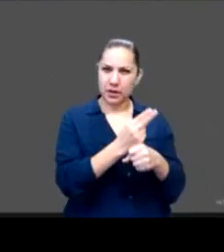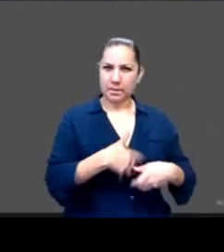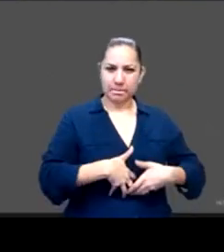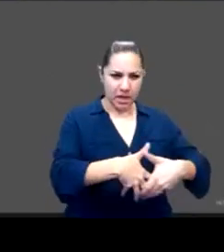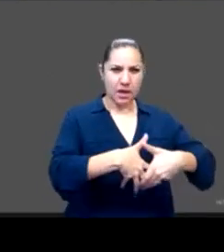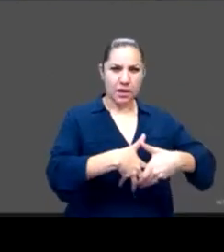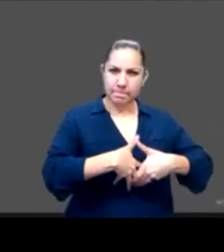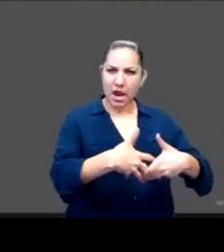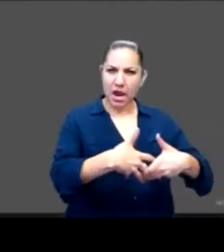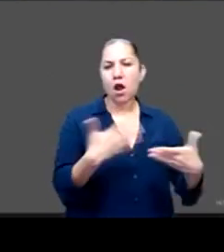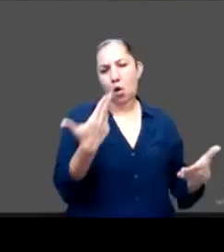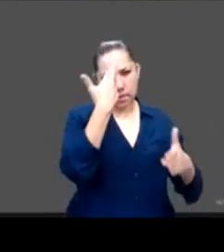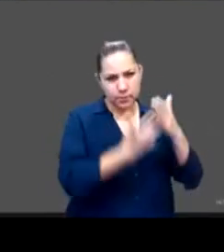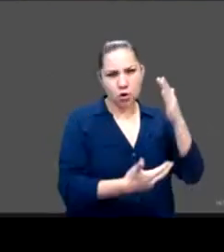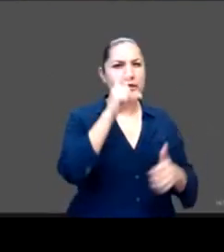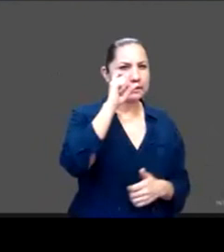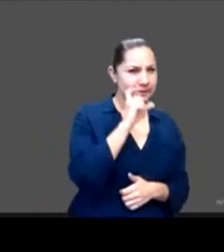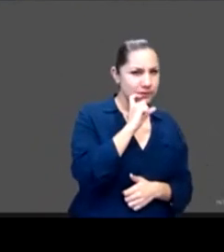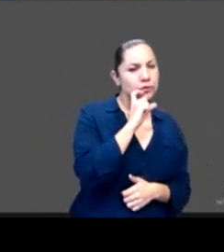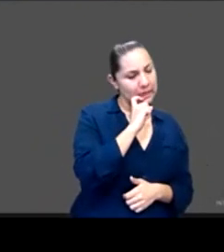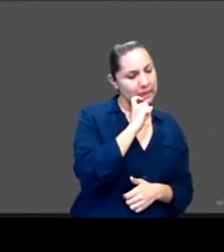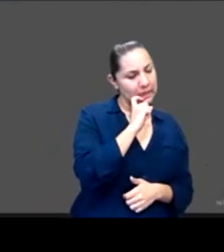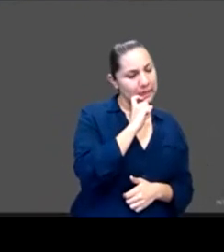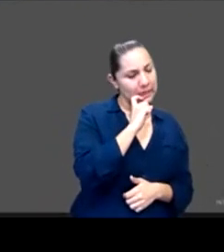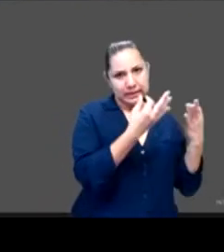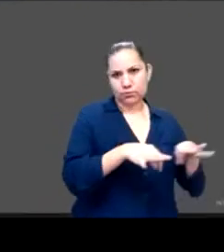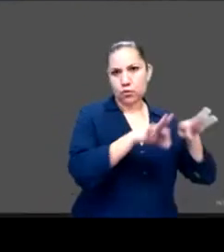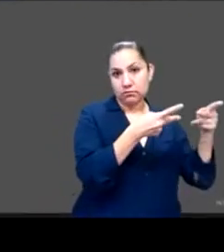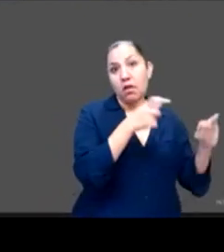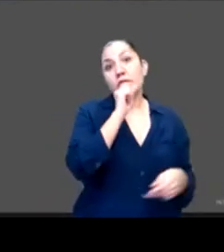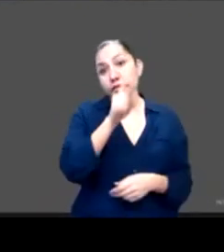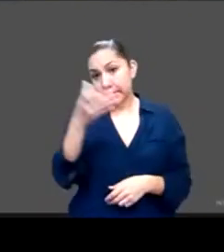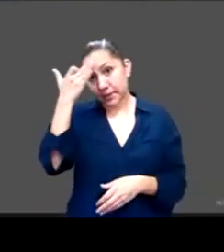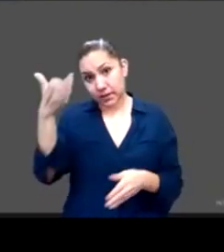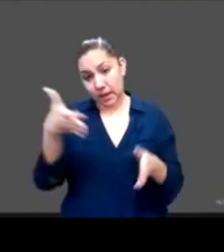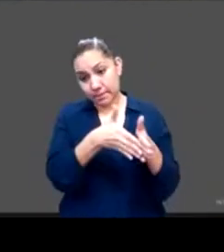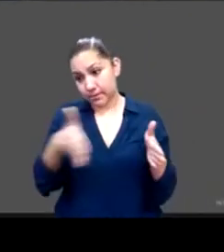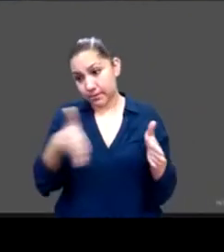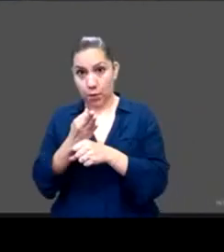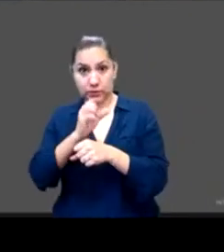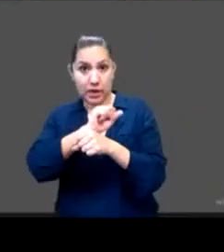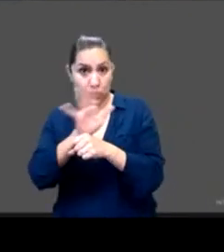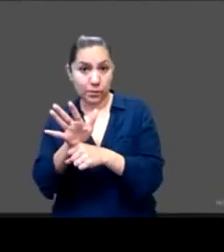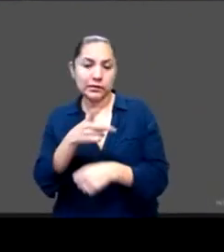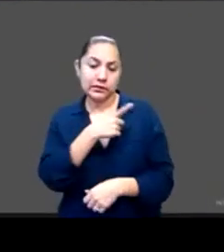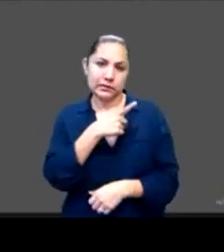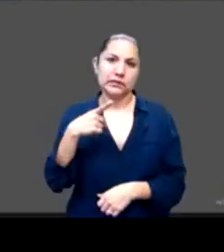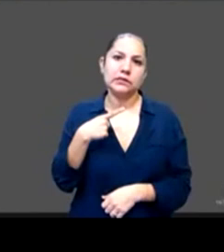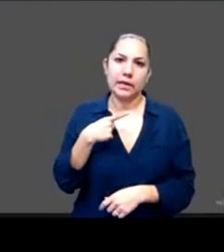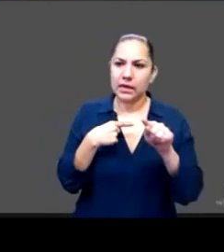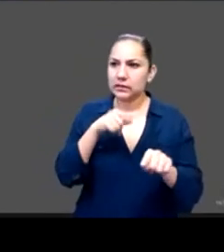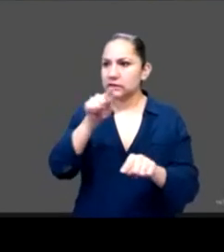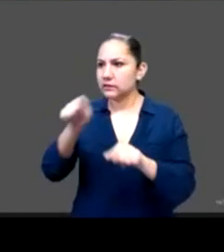dinámica social que las expone mucho más a este problema hasta aquí mi